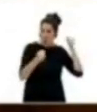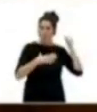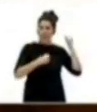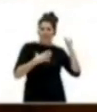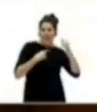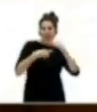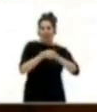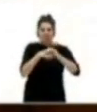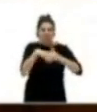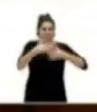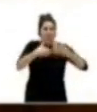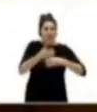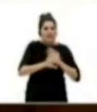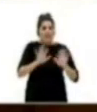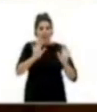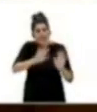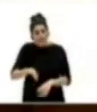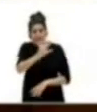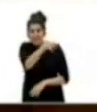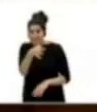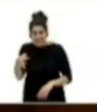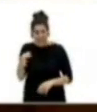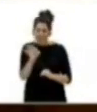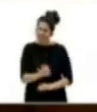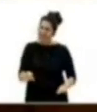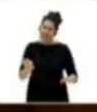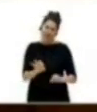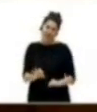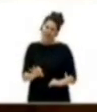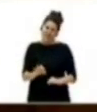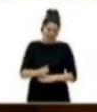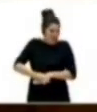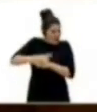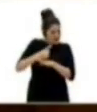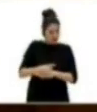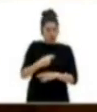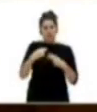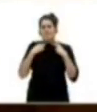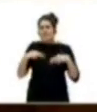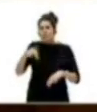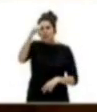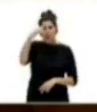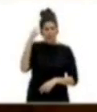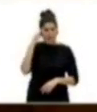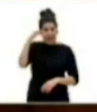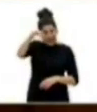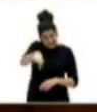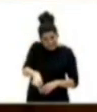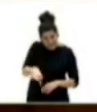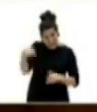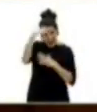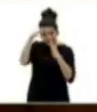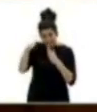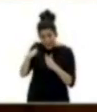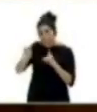y falta de efectividad. Es obligación de las diputadas y diputados que estamos aquí, no solo atender, sino